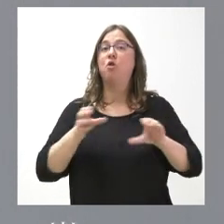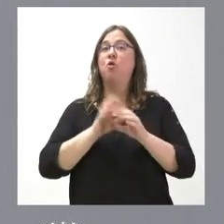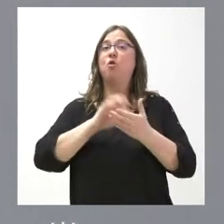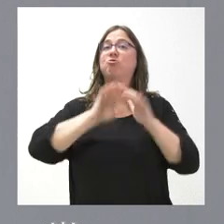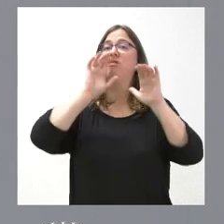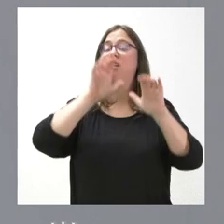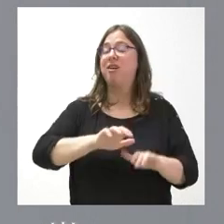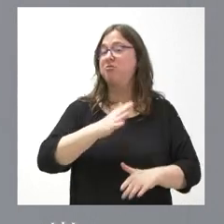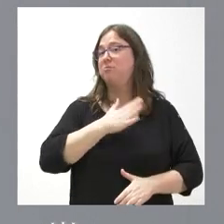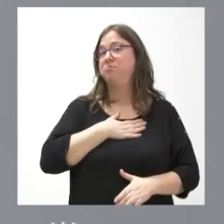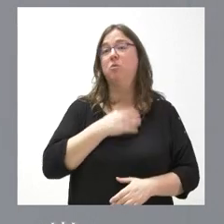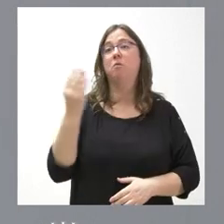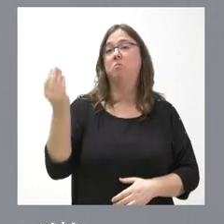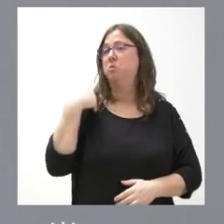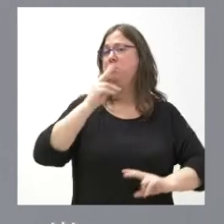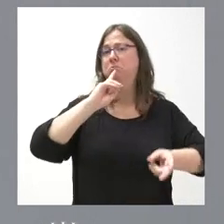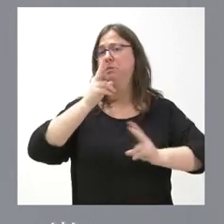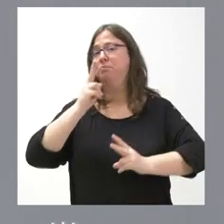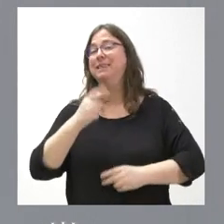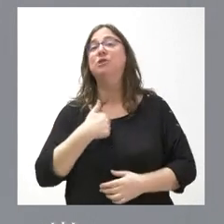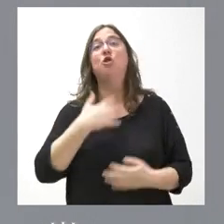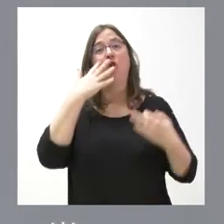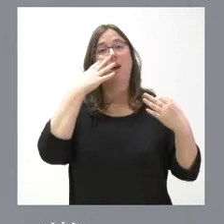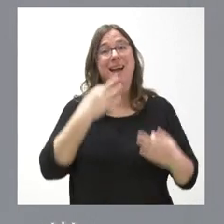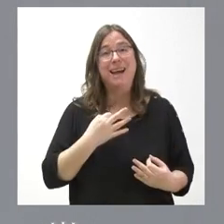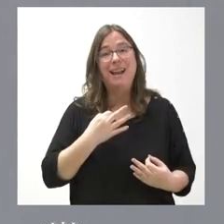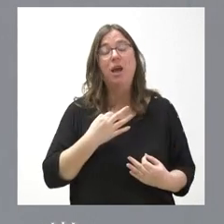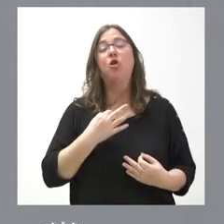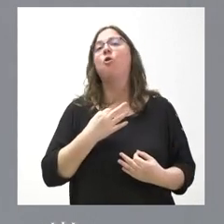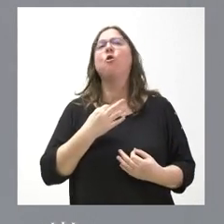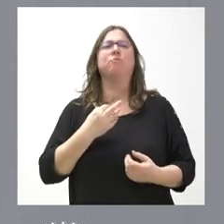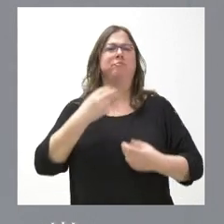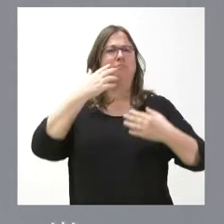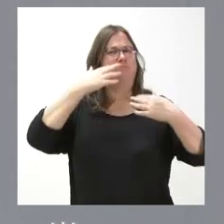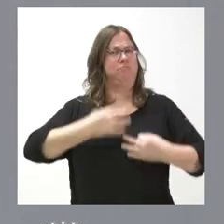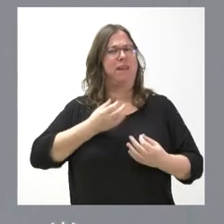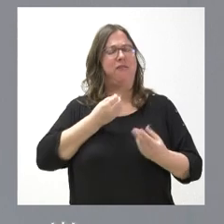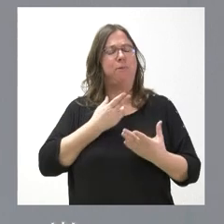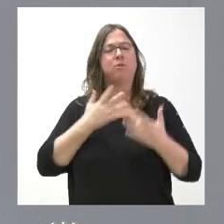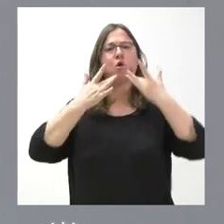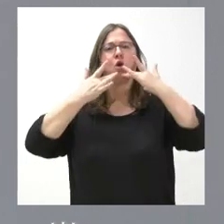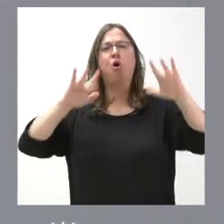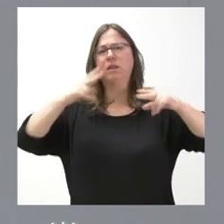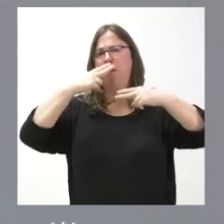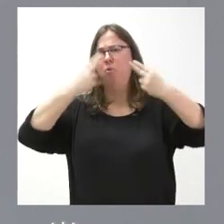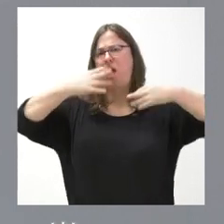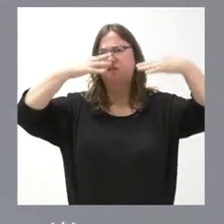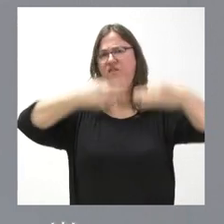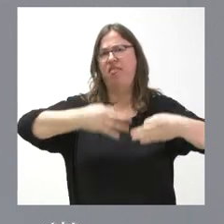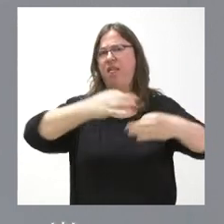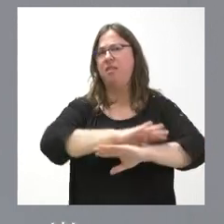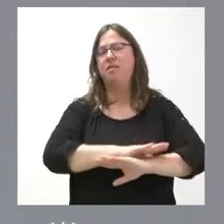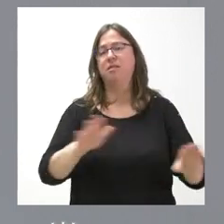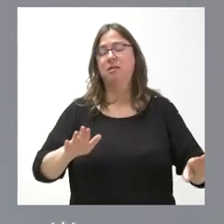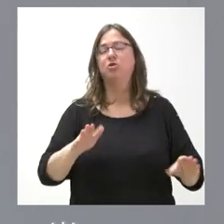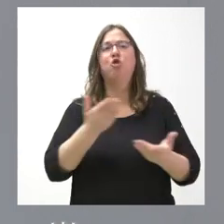que ustedes solicitan. Creemos firmemente en una información objetiva, pública y veraz. Y creemos firmemente en los periodistas y en